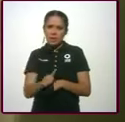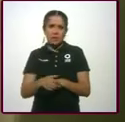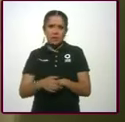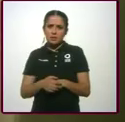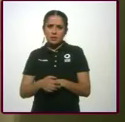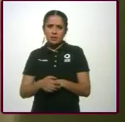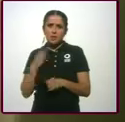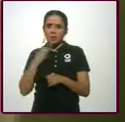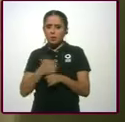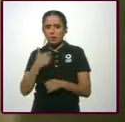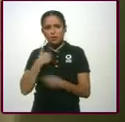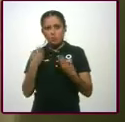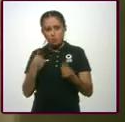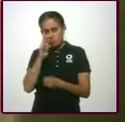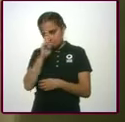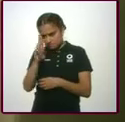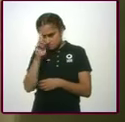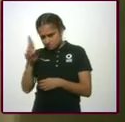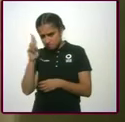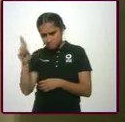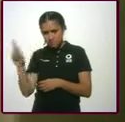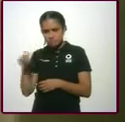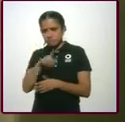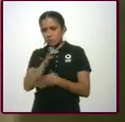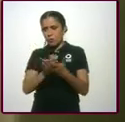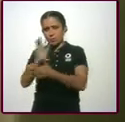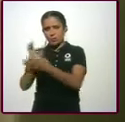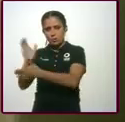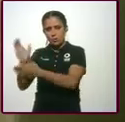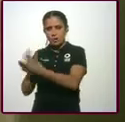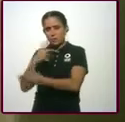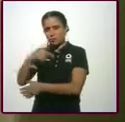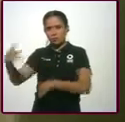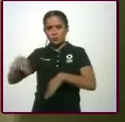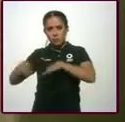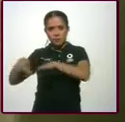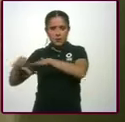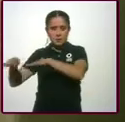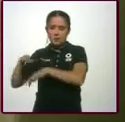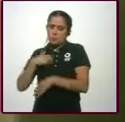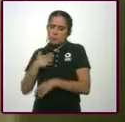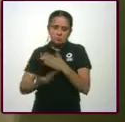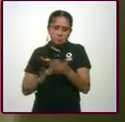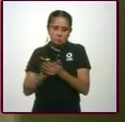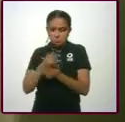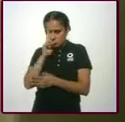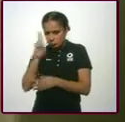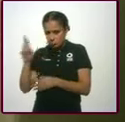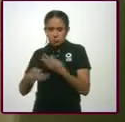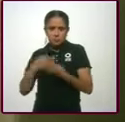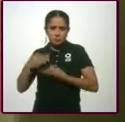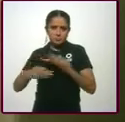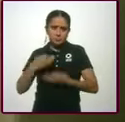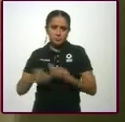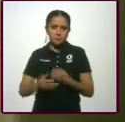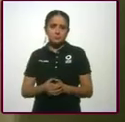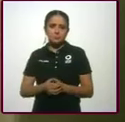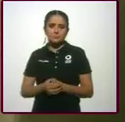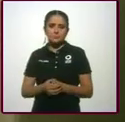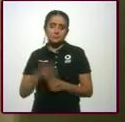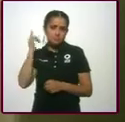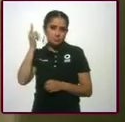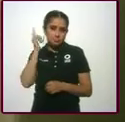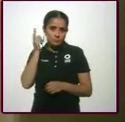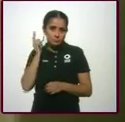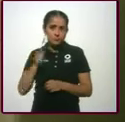sido muy respetuosos de los contratos colectivos de trabajo que tenemos, muy respetuosos con todos, y esperemos